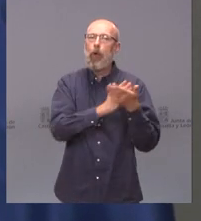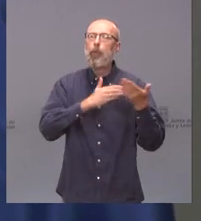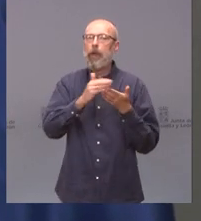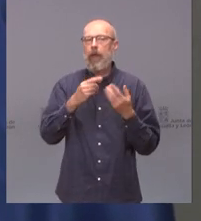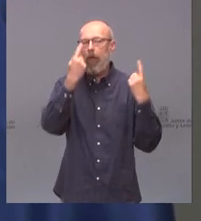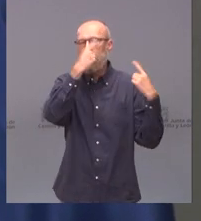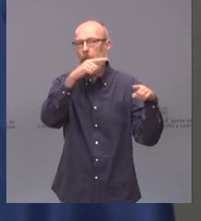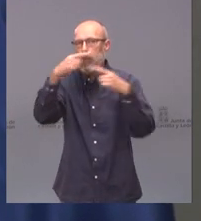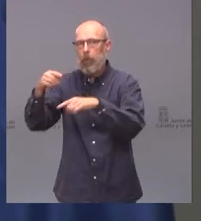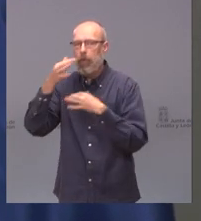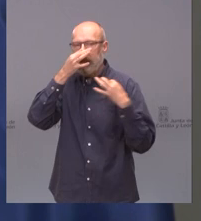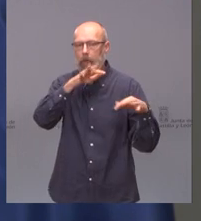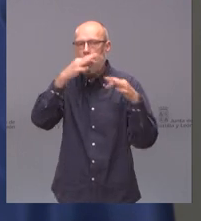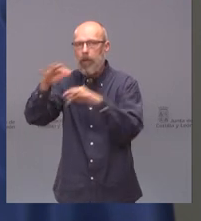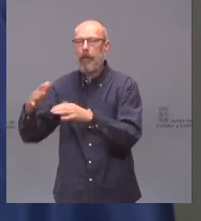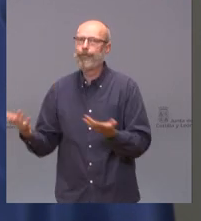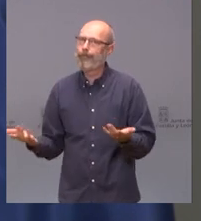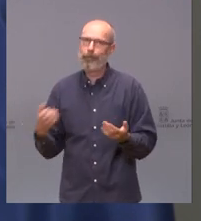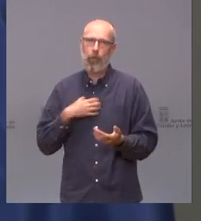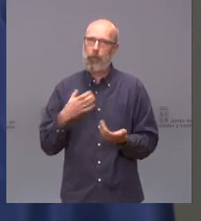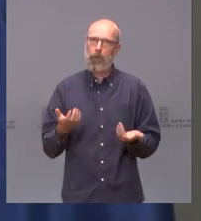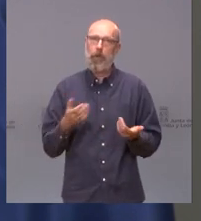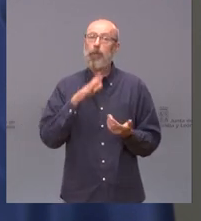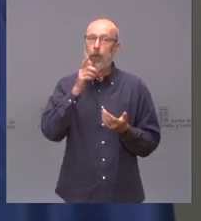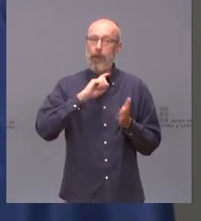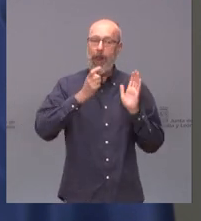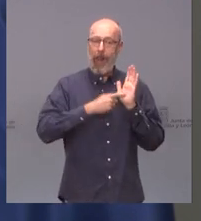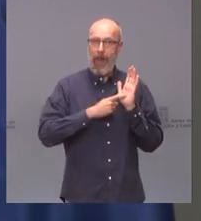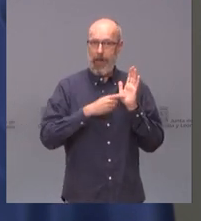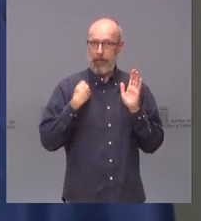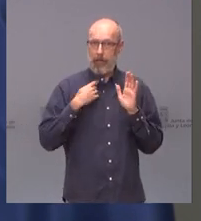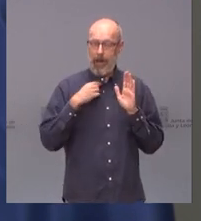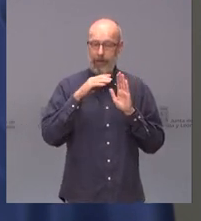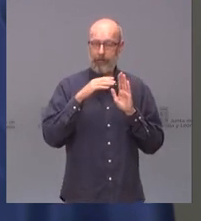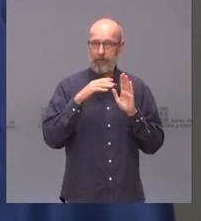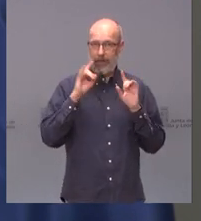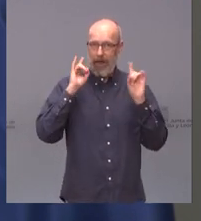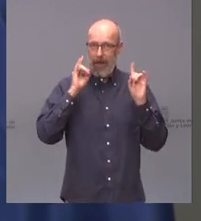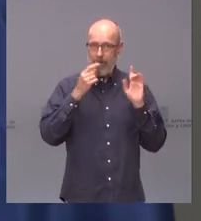una cosa que dice claramente la ley del estado de alarma, que es que no se puede